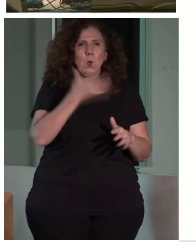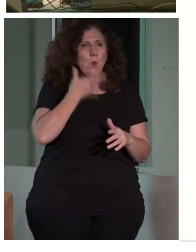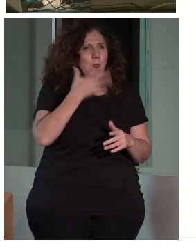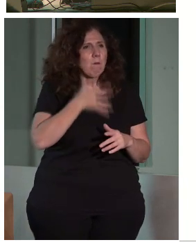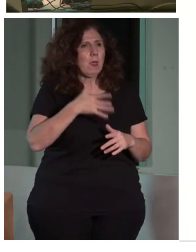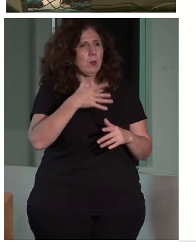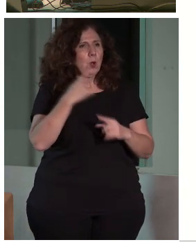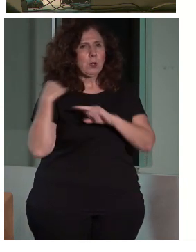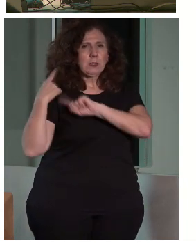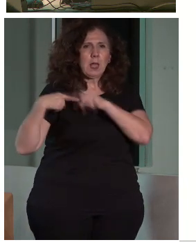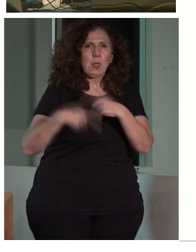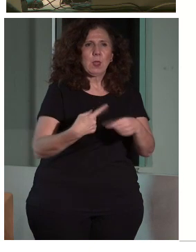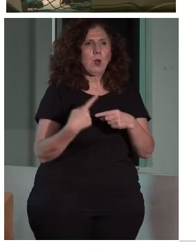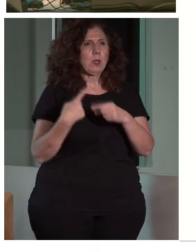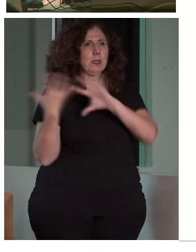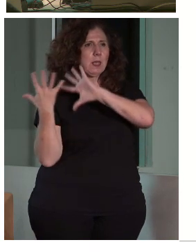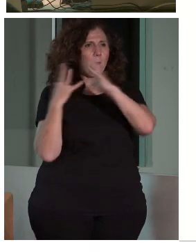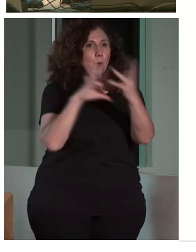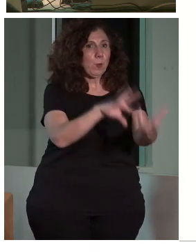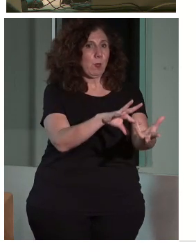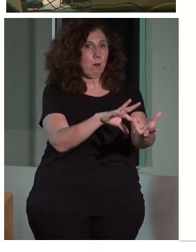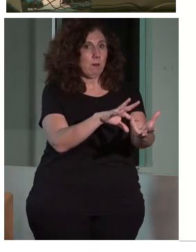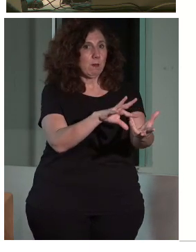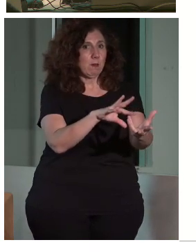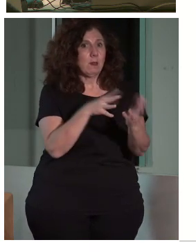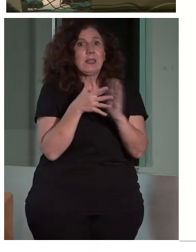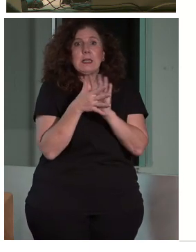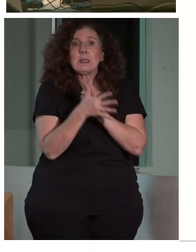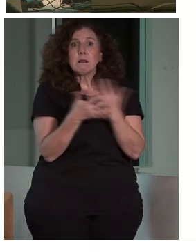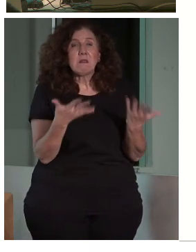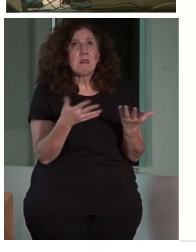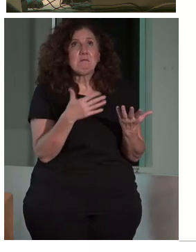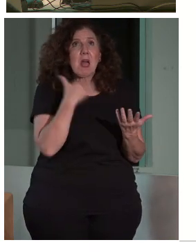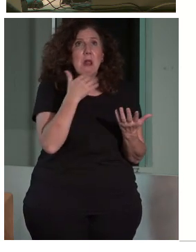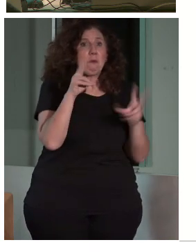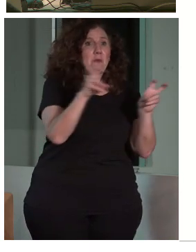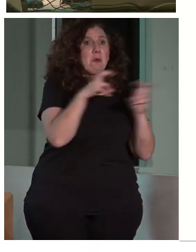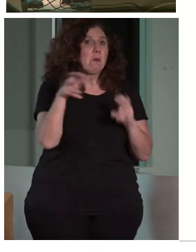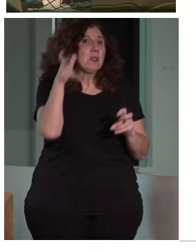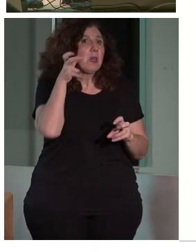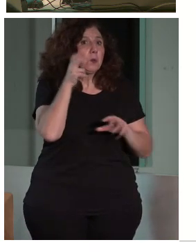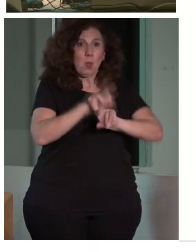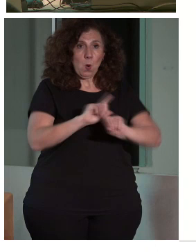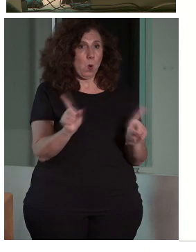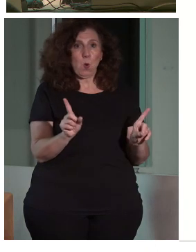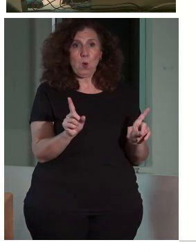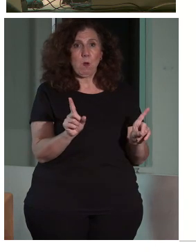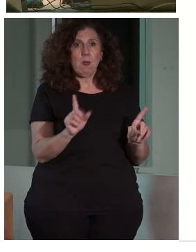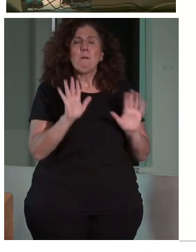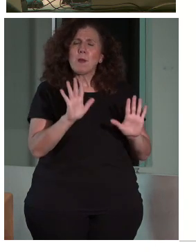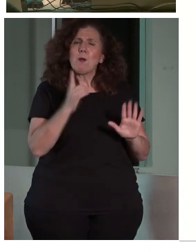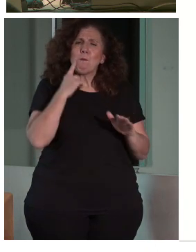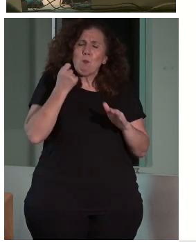en constante evolución. Con esto no os estoy diciendo probablemente nada nuevo, ¿no? Pero voy a profundizar un poco en esta